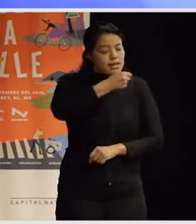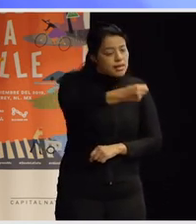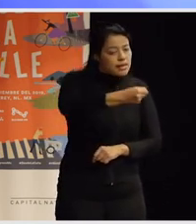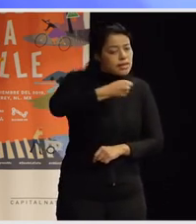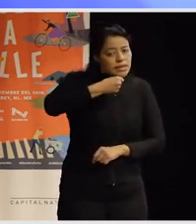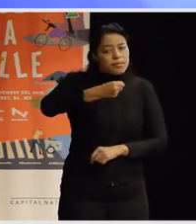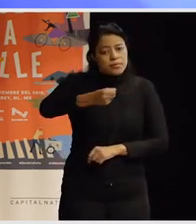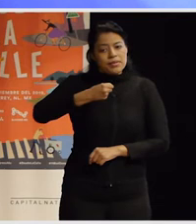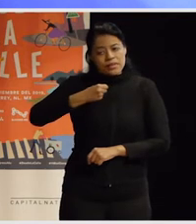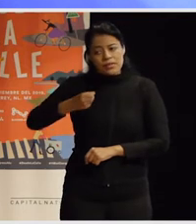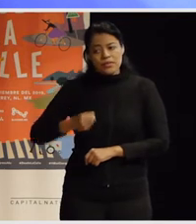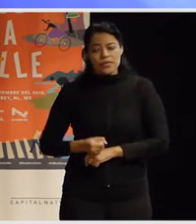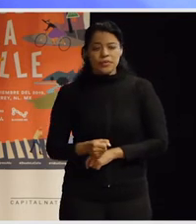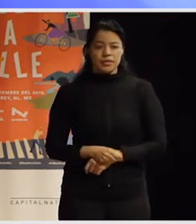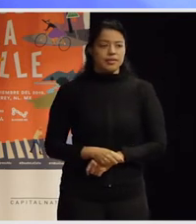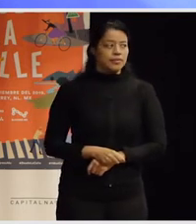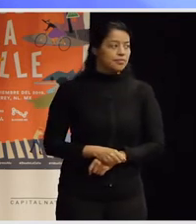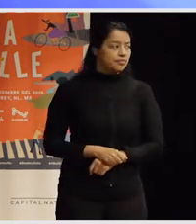virtual a Ollane.